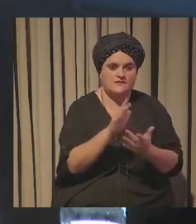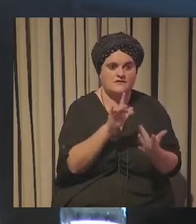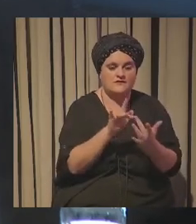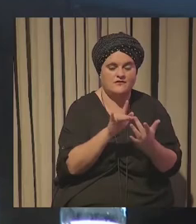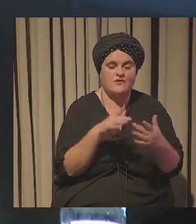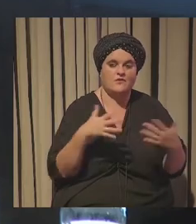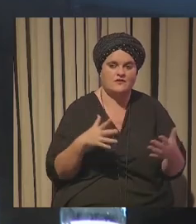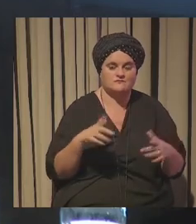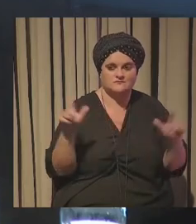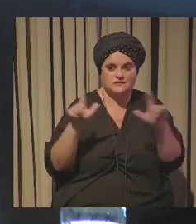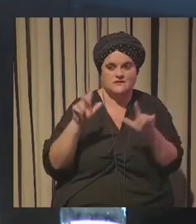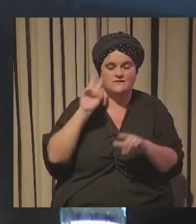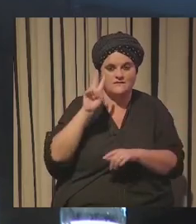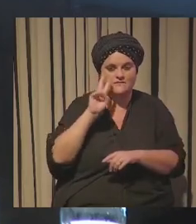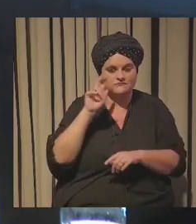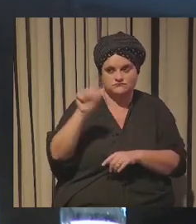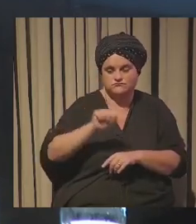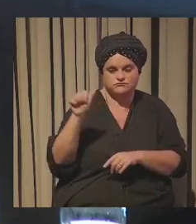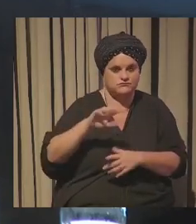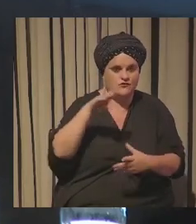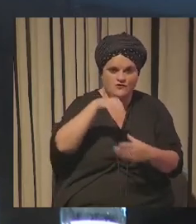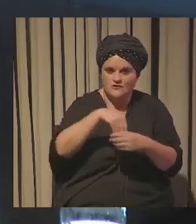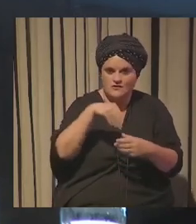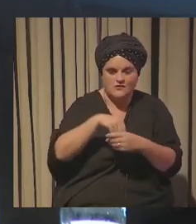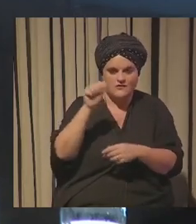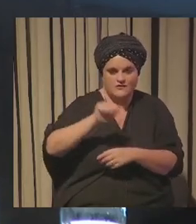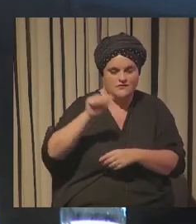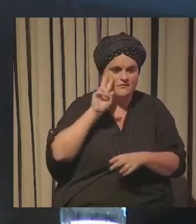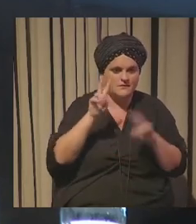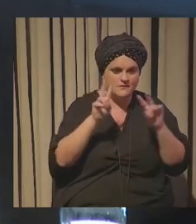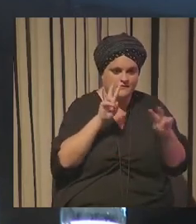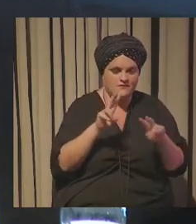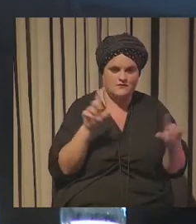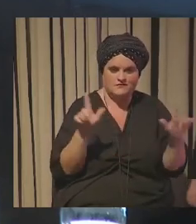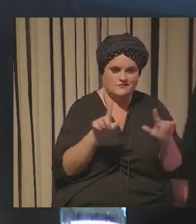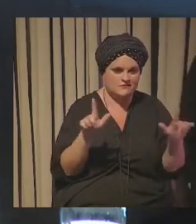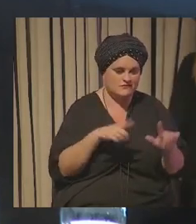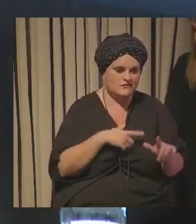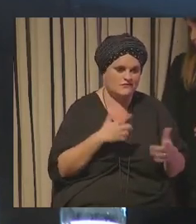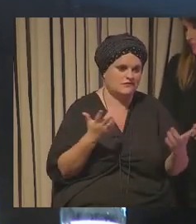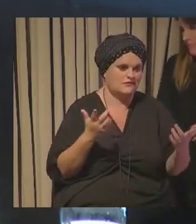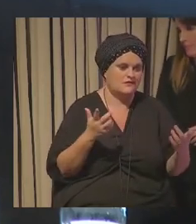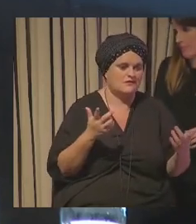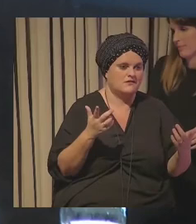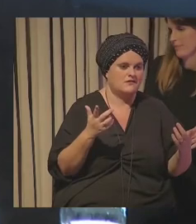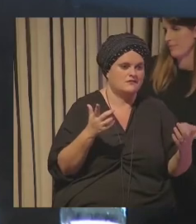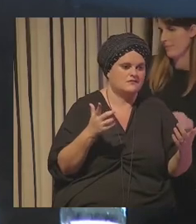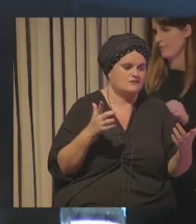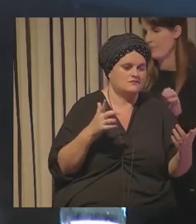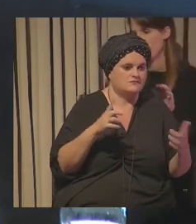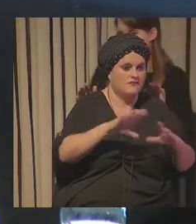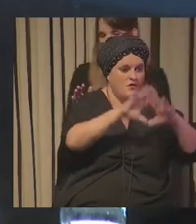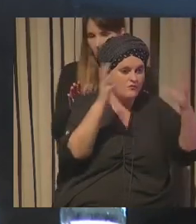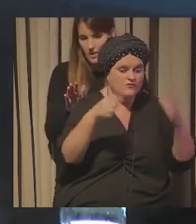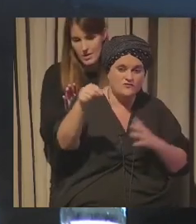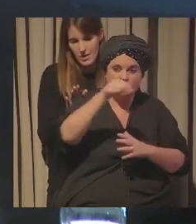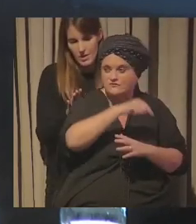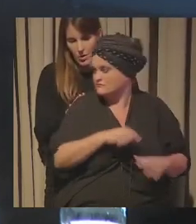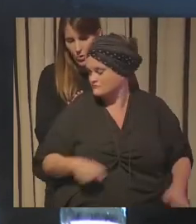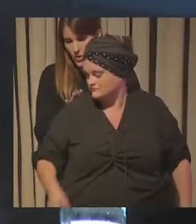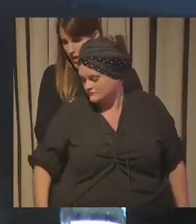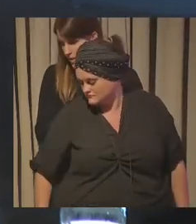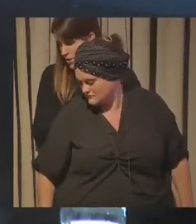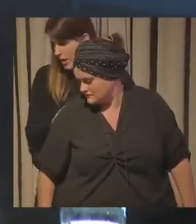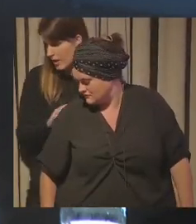televisión o sea ver contenido todo el tiempo yo estoy conectado a las televisiones de Reino Unido bueno de todas partes así es como